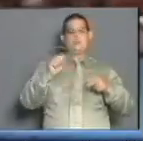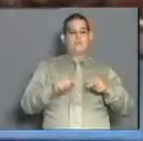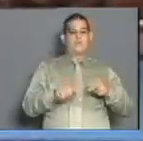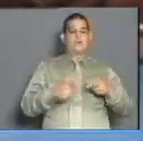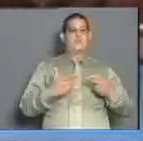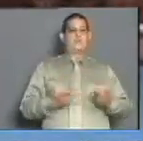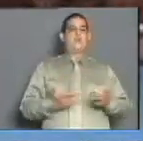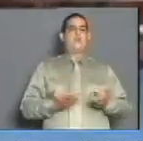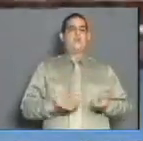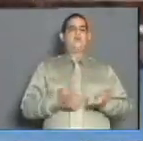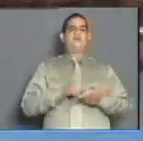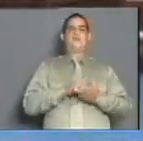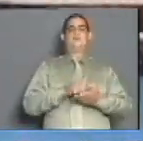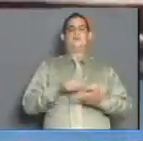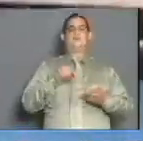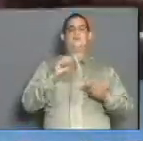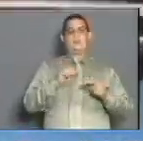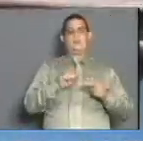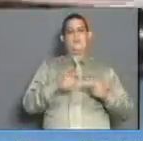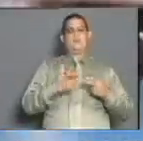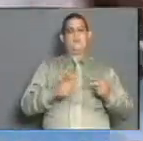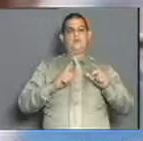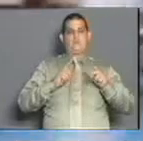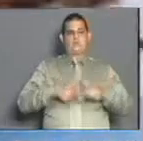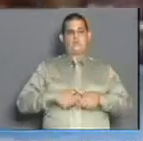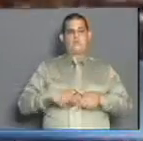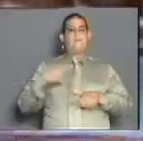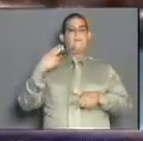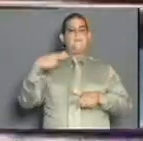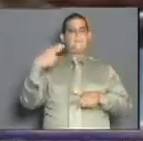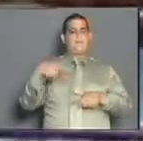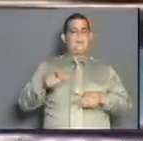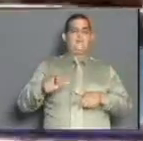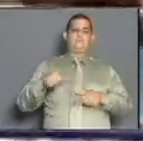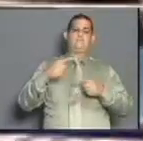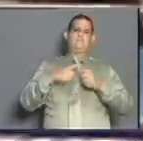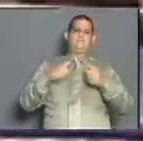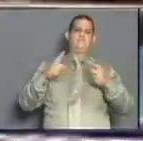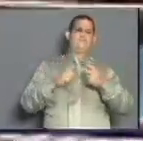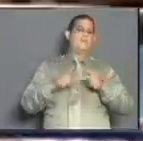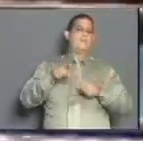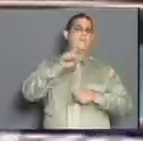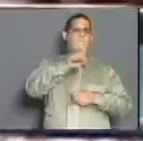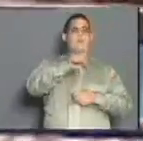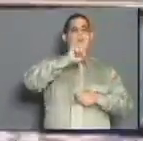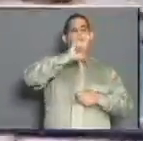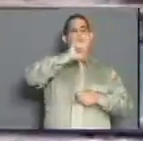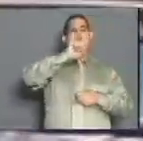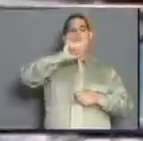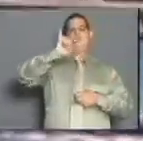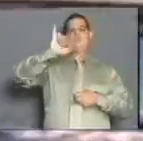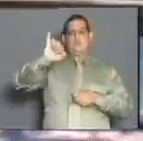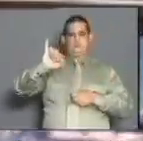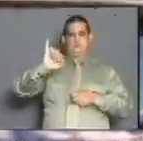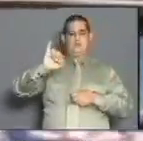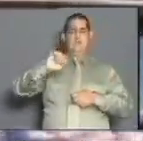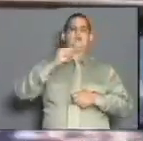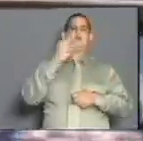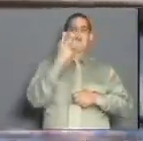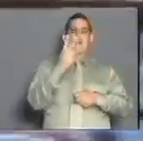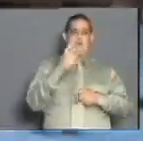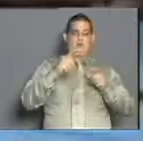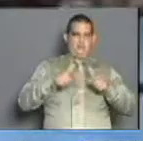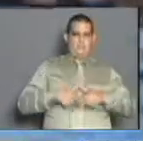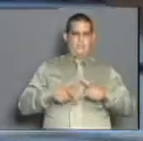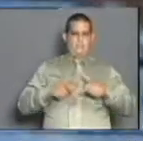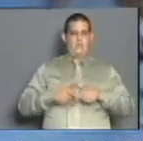amplia hoja de servicio lo sitúan como medallista de plata en los Juegos Olímpicos de Atlanta en 1996 y ganador de tres preseas de bronce